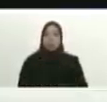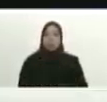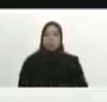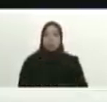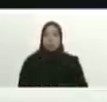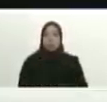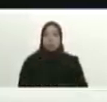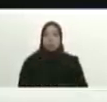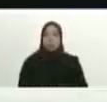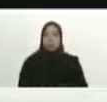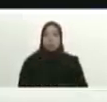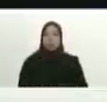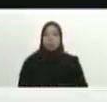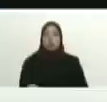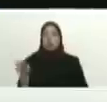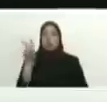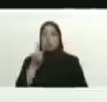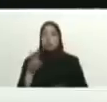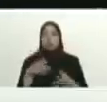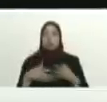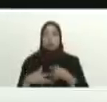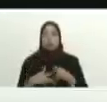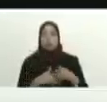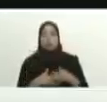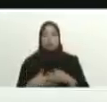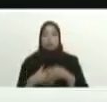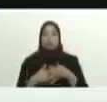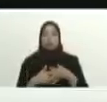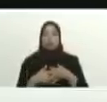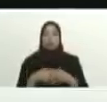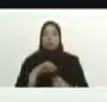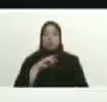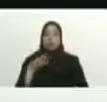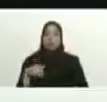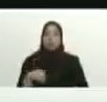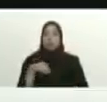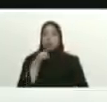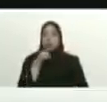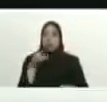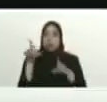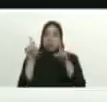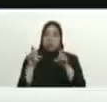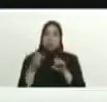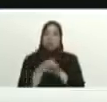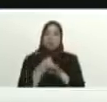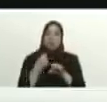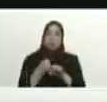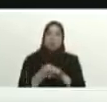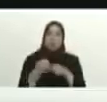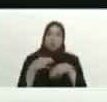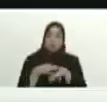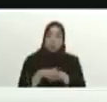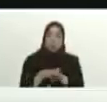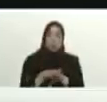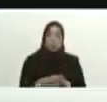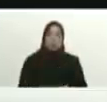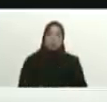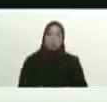en Venezuela un títere del imperialismo norteamericano se pretendió iniciar